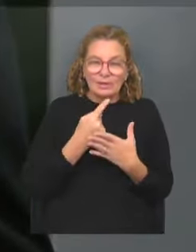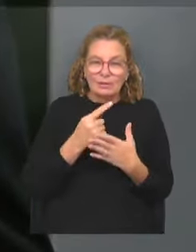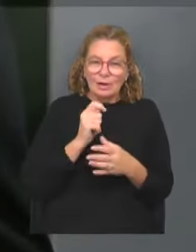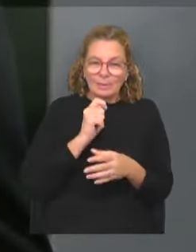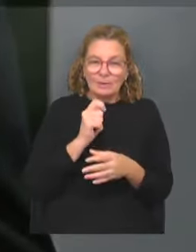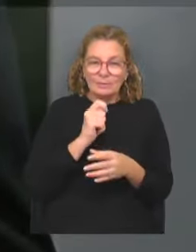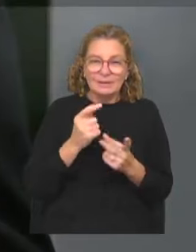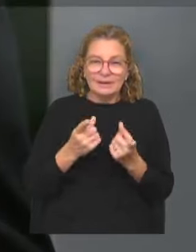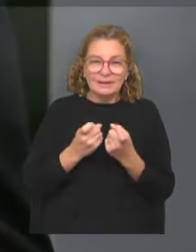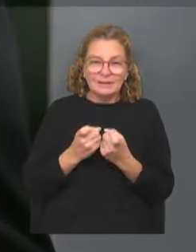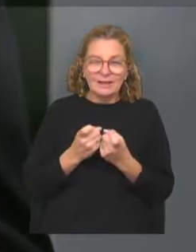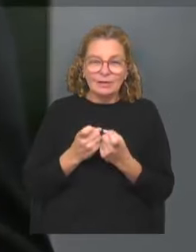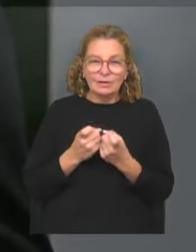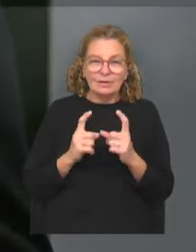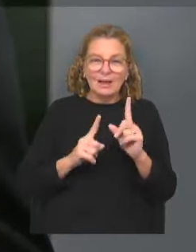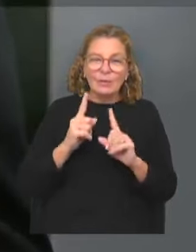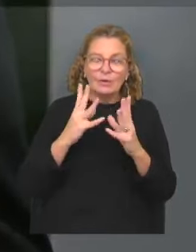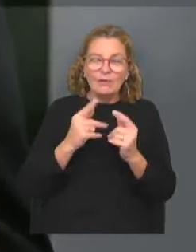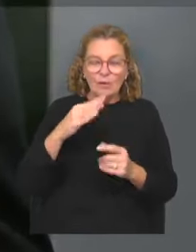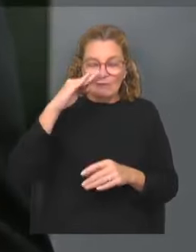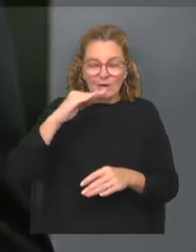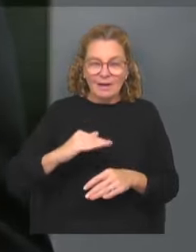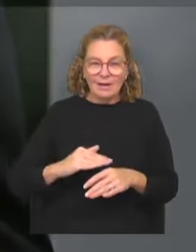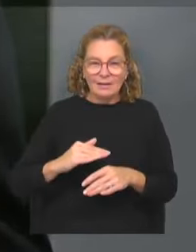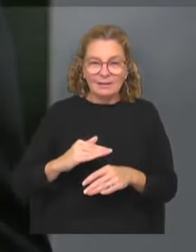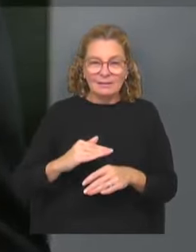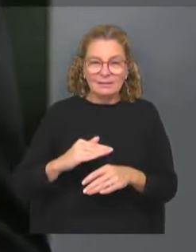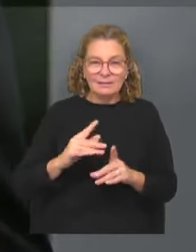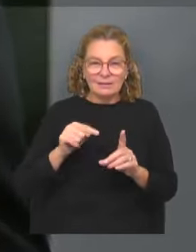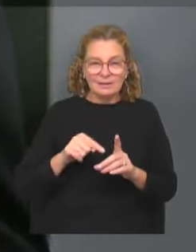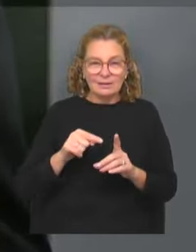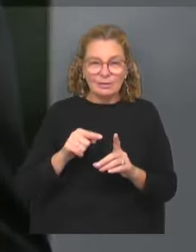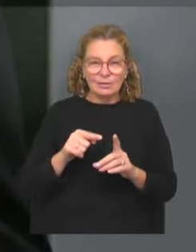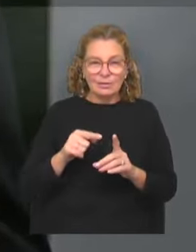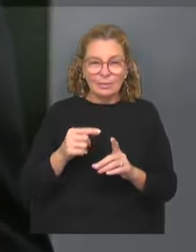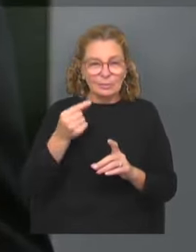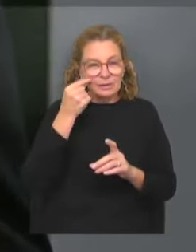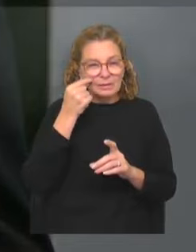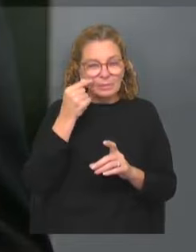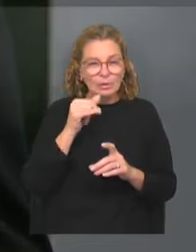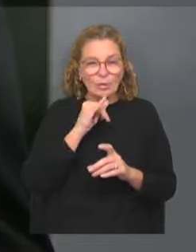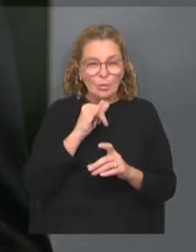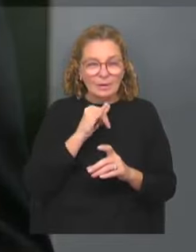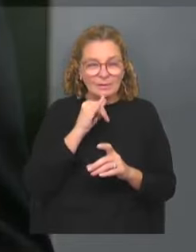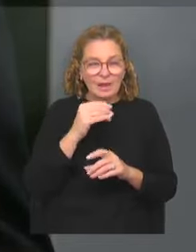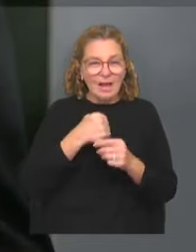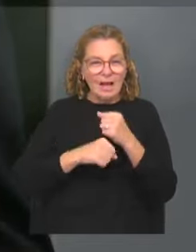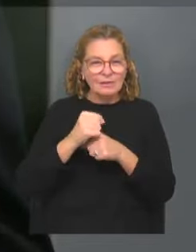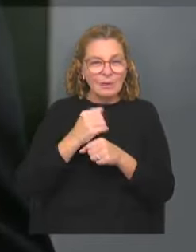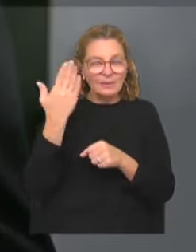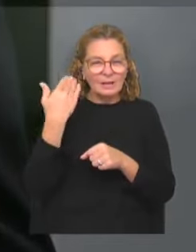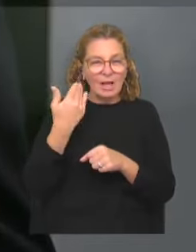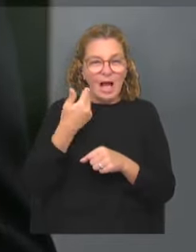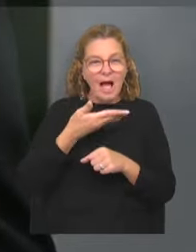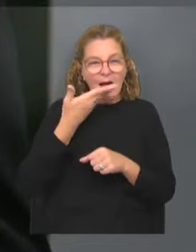entrevistas que es necesario, de alguna forma, bajar a tierra, y con casos así, testimonios como los tuyos, el año pasado en el acto que